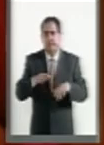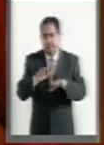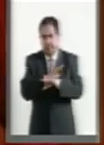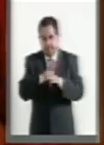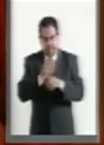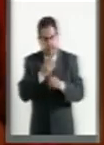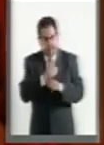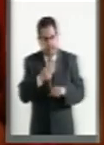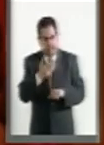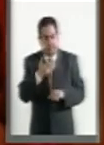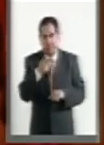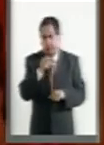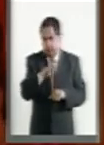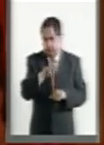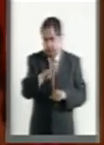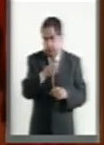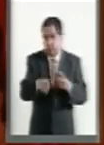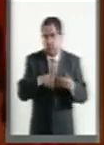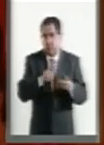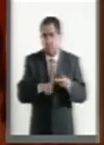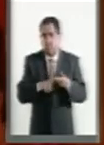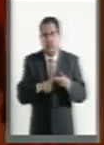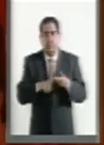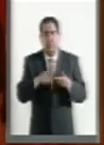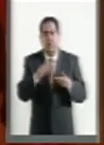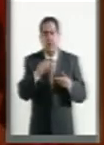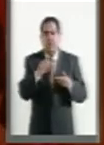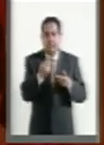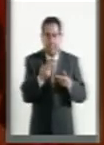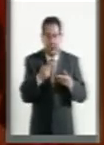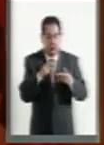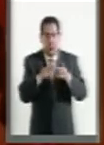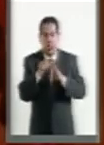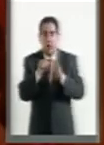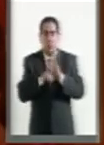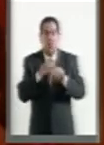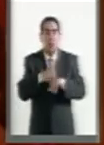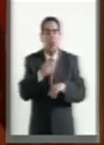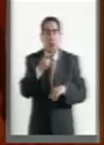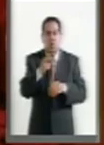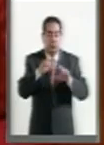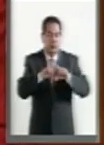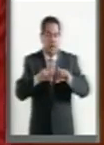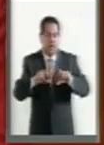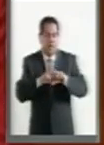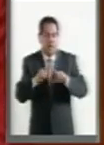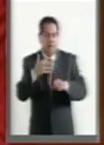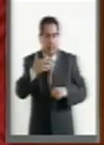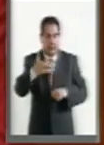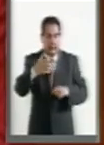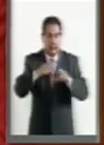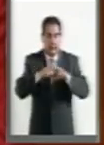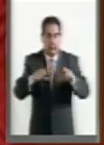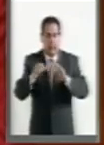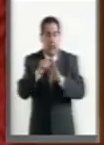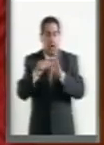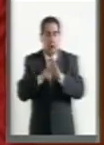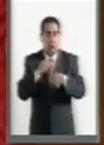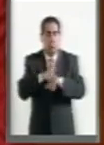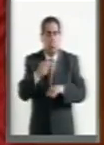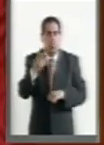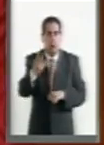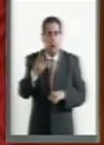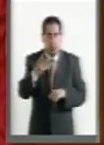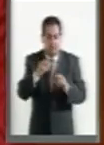fracciones 19º y 25º del artículo 2, el párrafo 5º del artículo 4